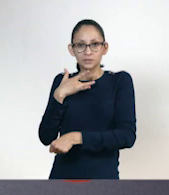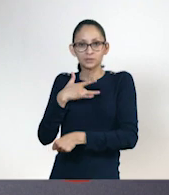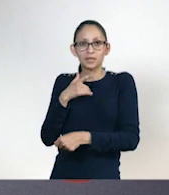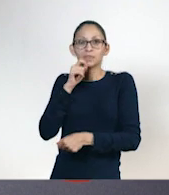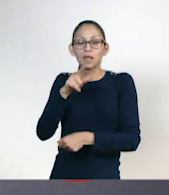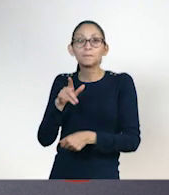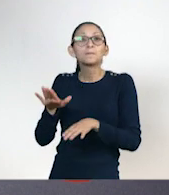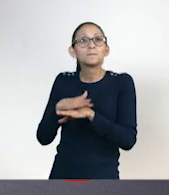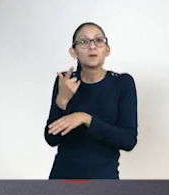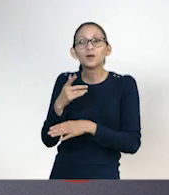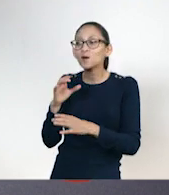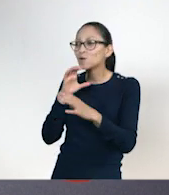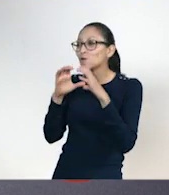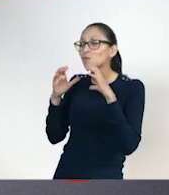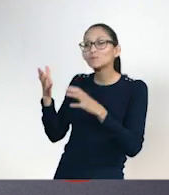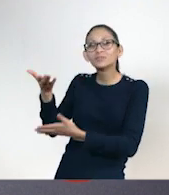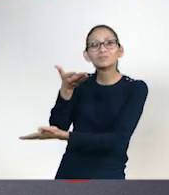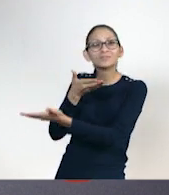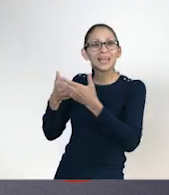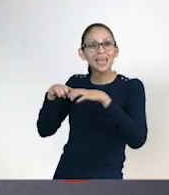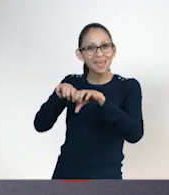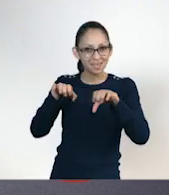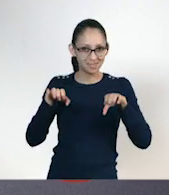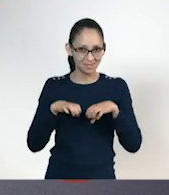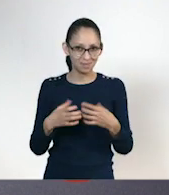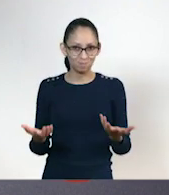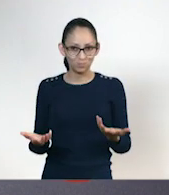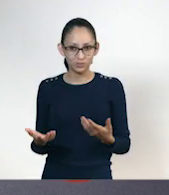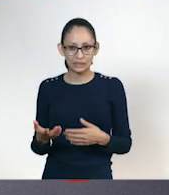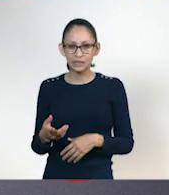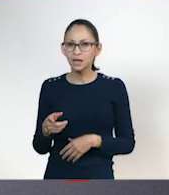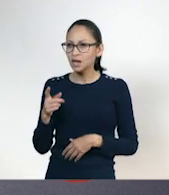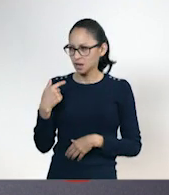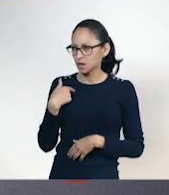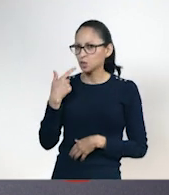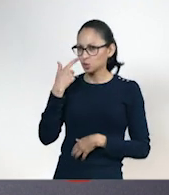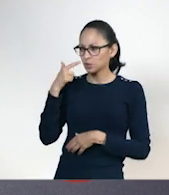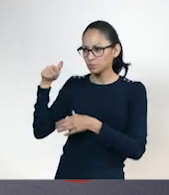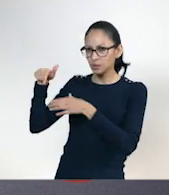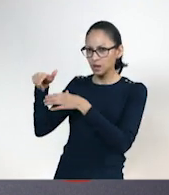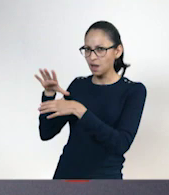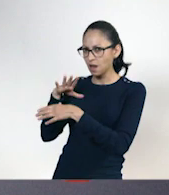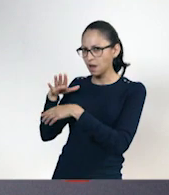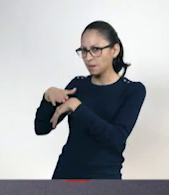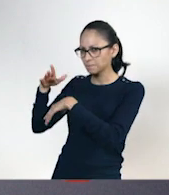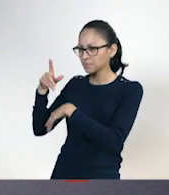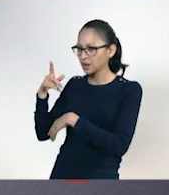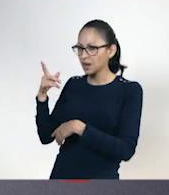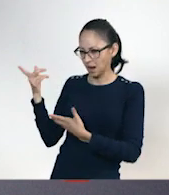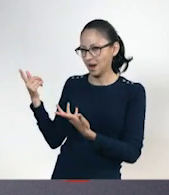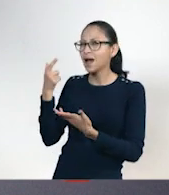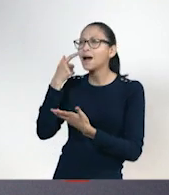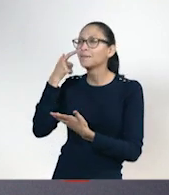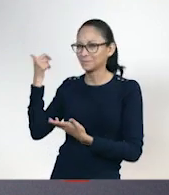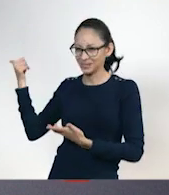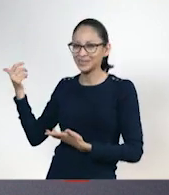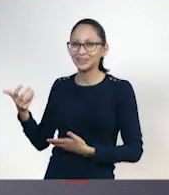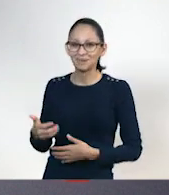Ok, profe. Súper bien estos implementos, pero vi que trae uno más ahí. Dígame, profe. Ya, enséñeme el último implemento.